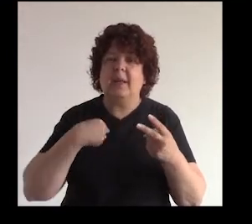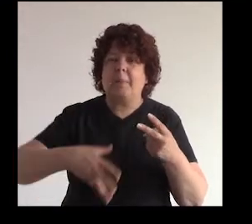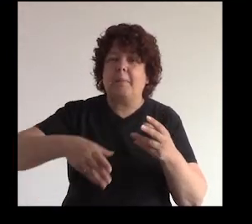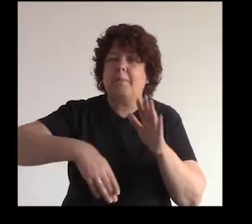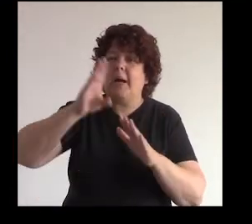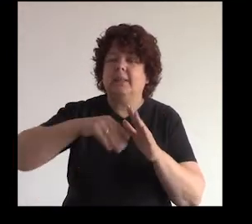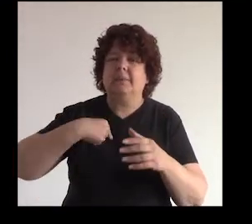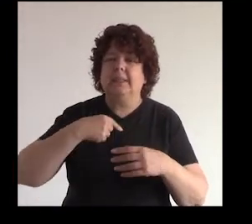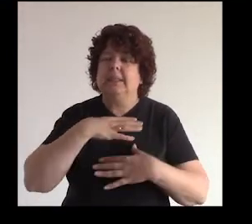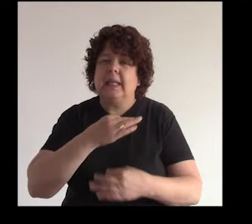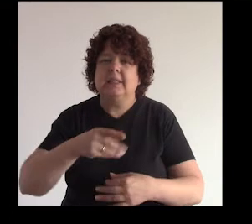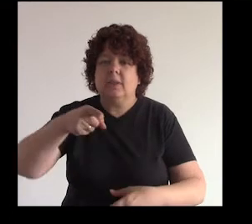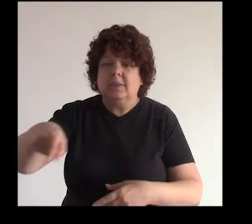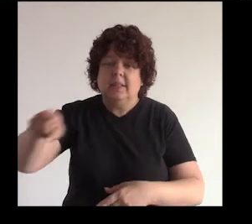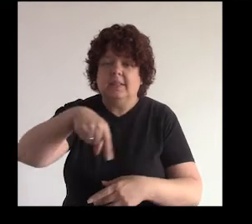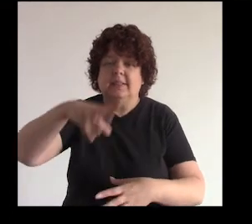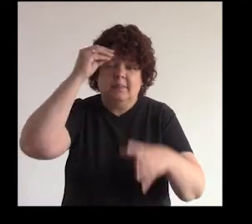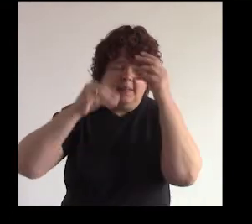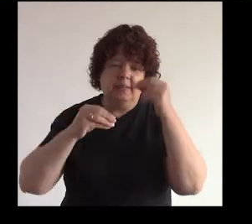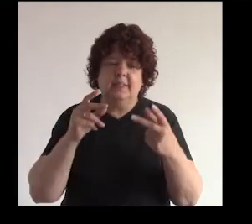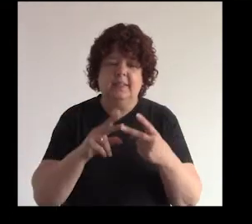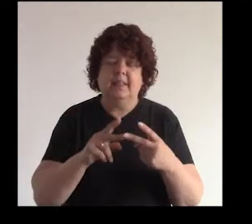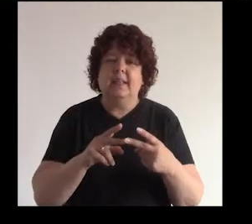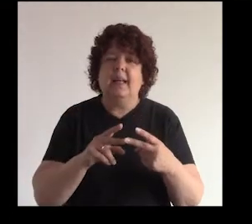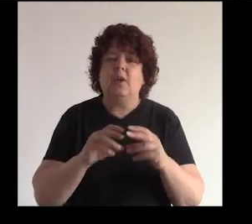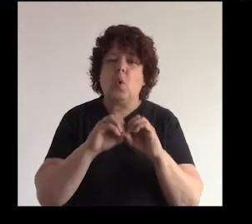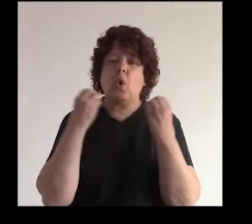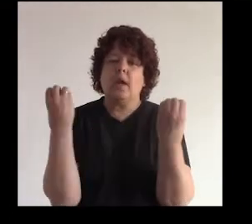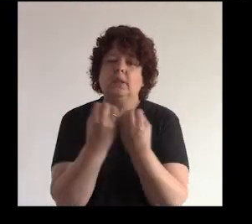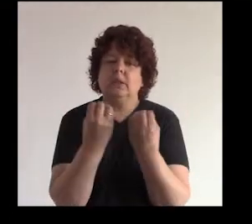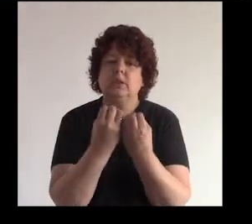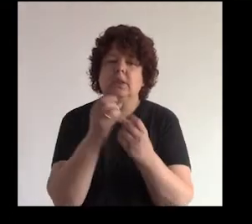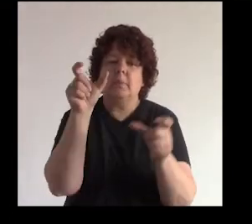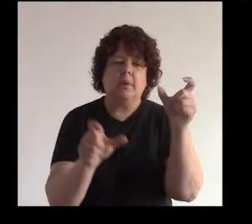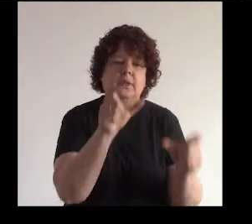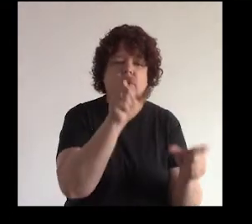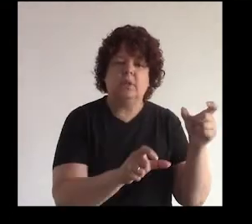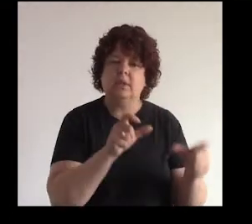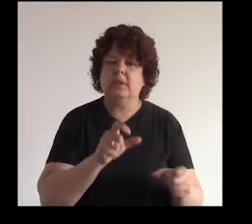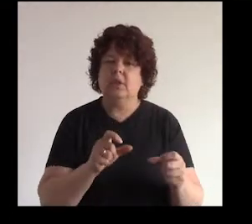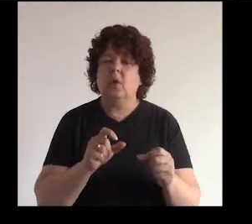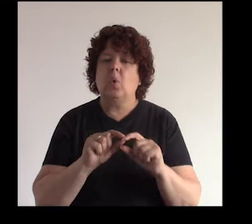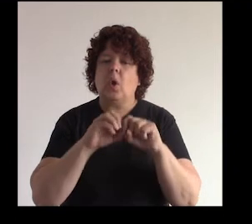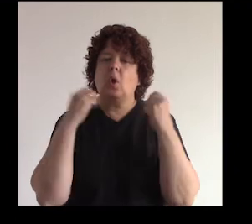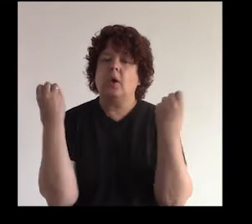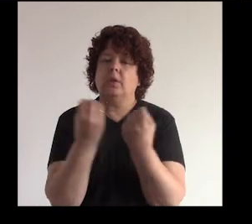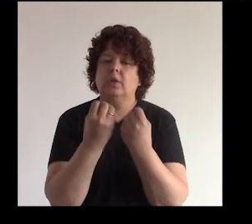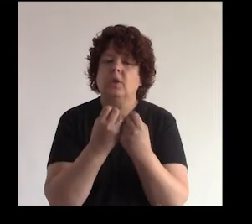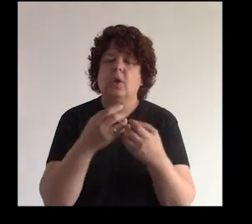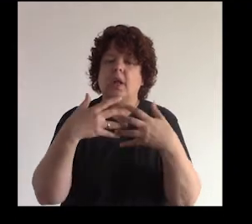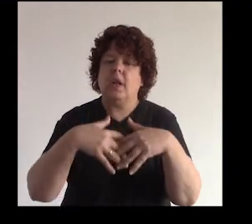más me interesa que aprendan es el de que es una red, una organización de personas o una organización